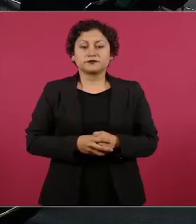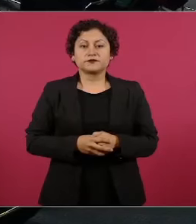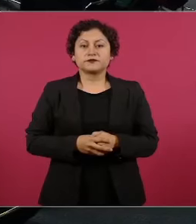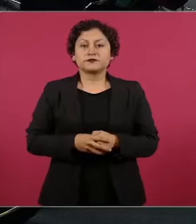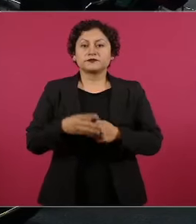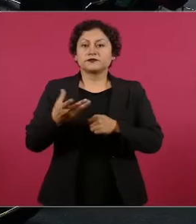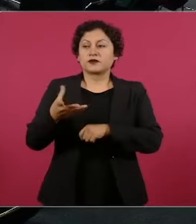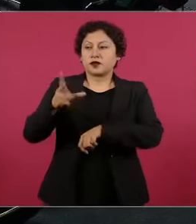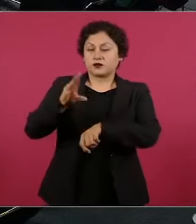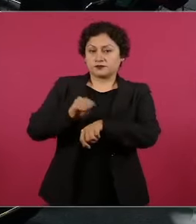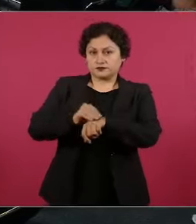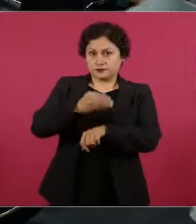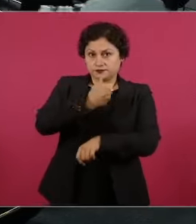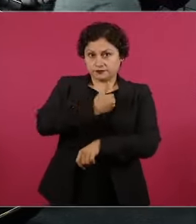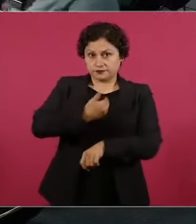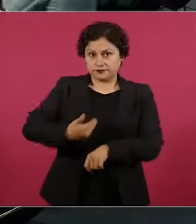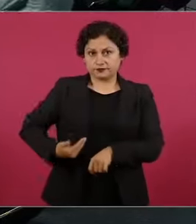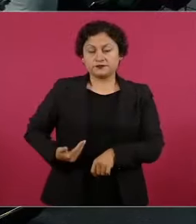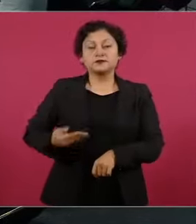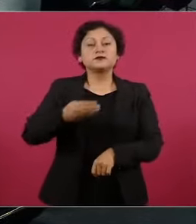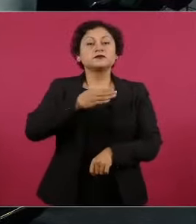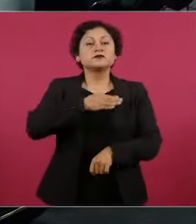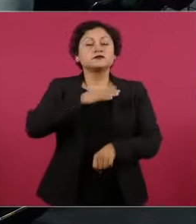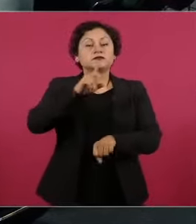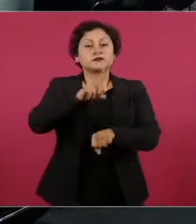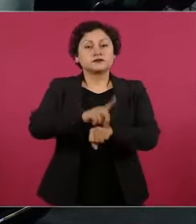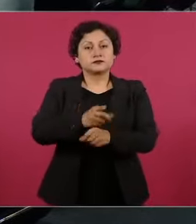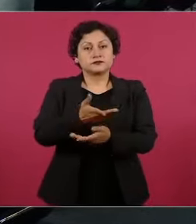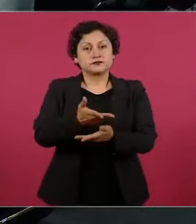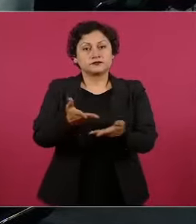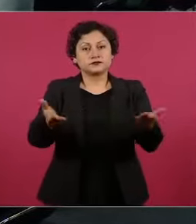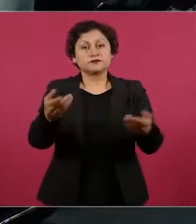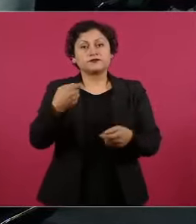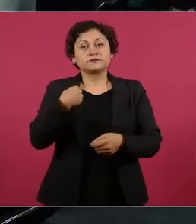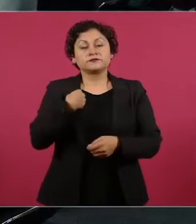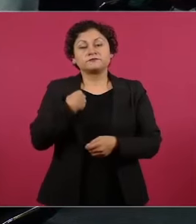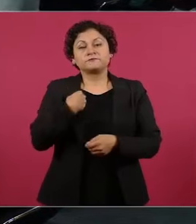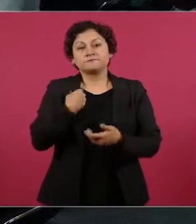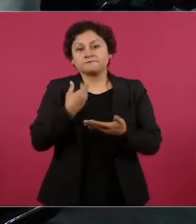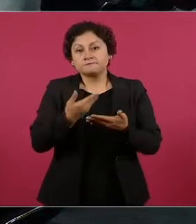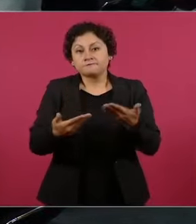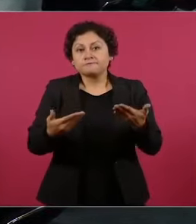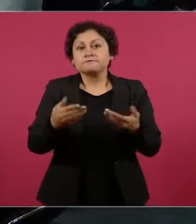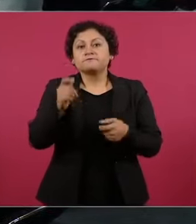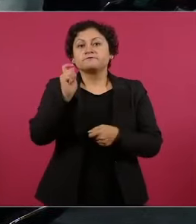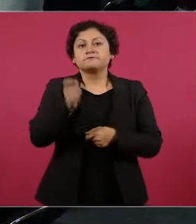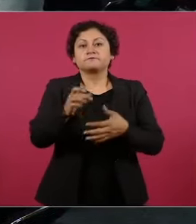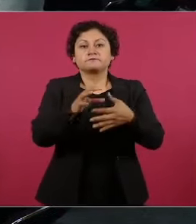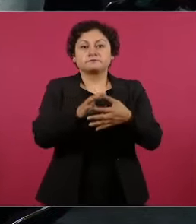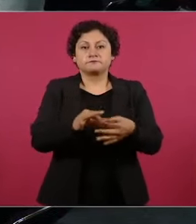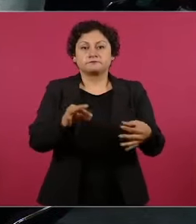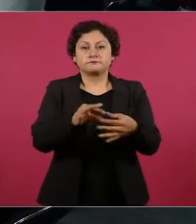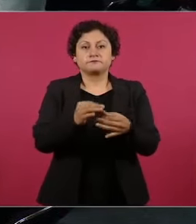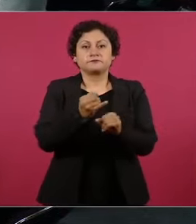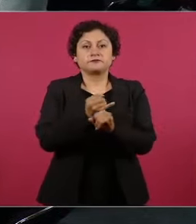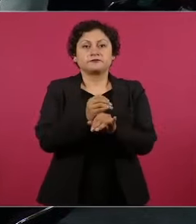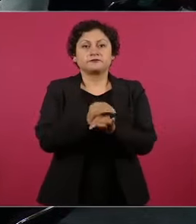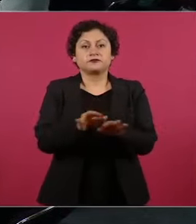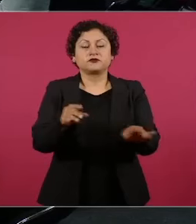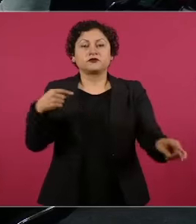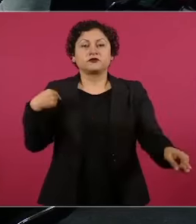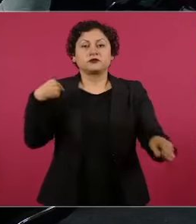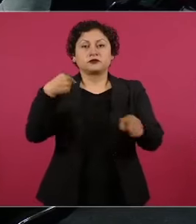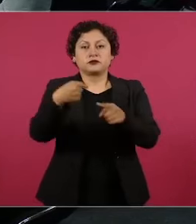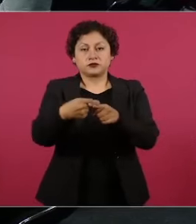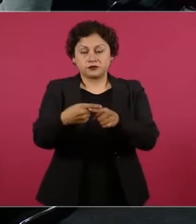Con su permiso, señor presidente. Muy buenos días. Voy a permitir dar el avance del programa Cero Impunidad